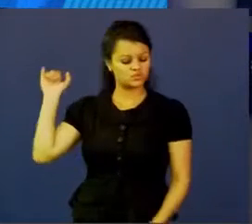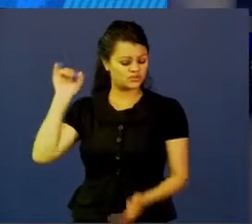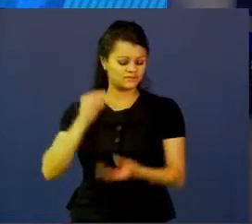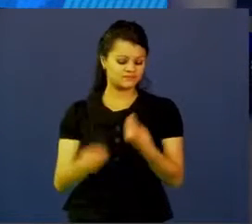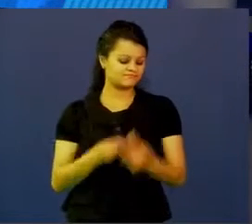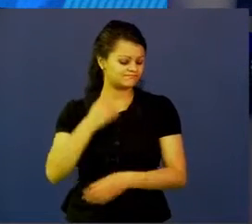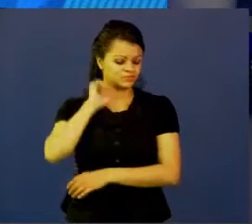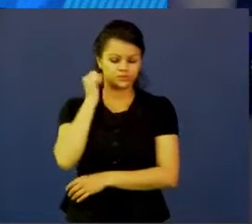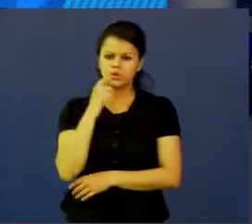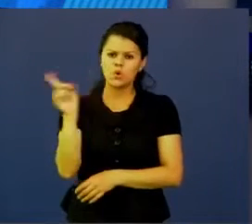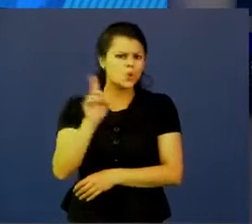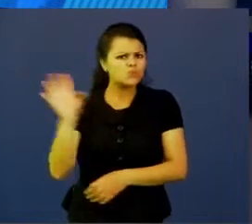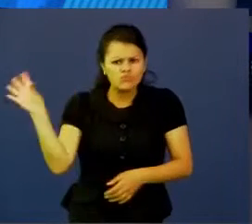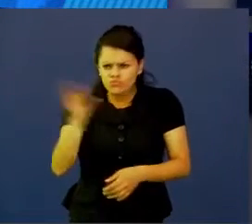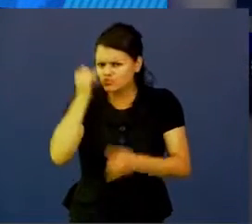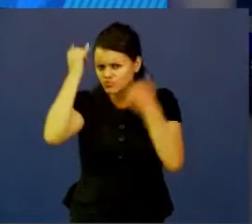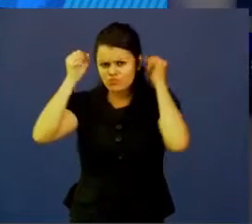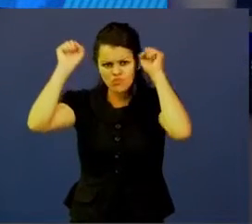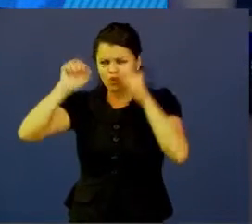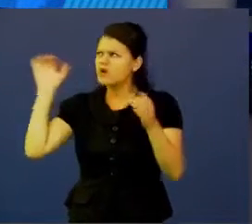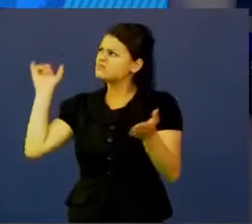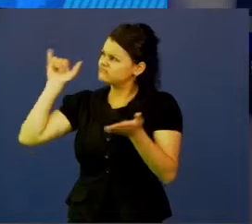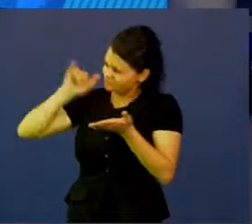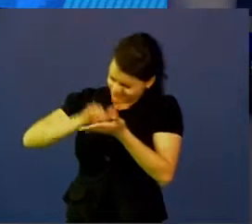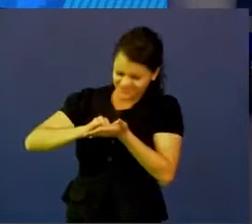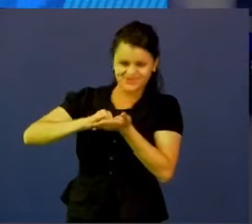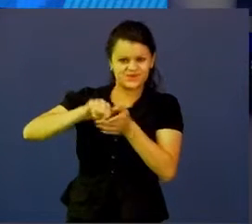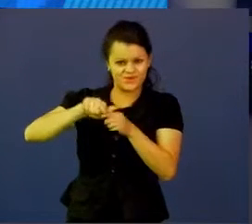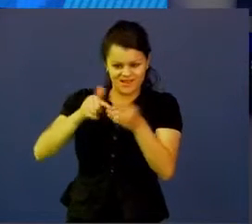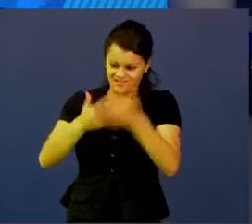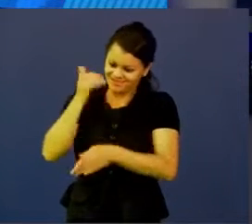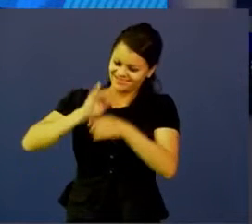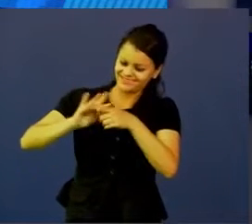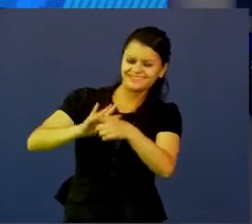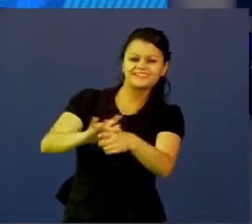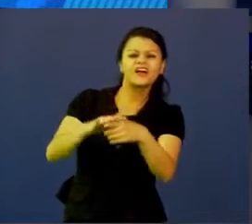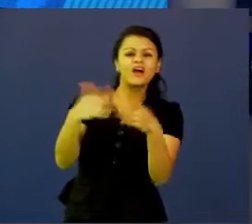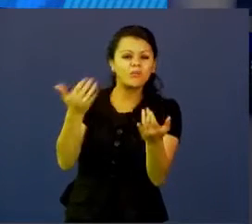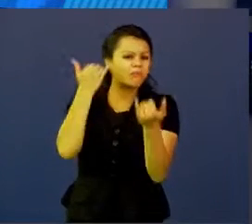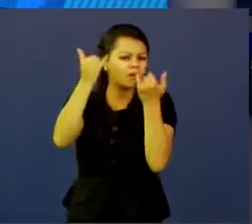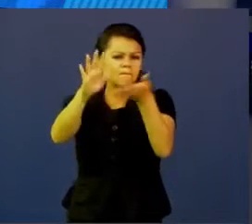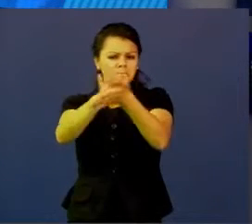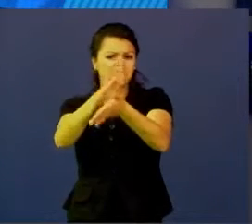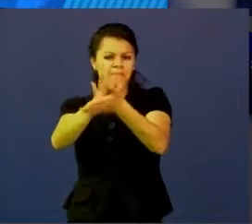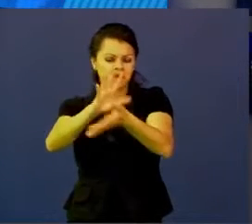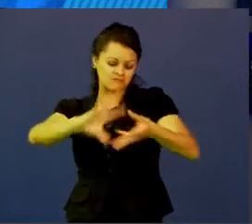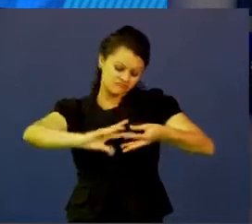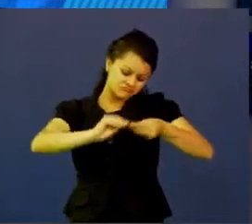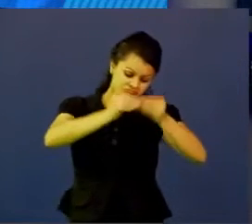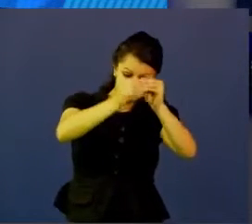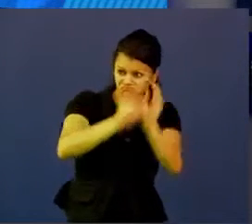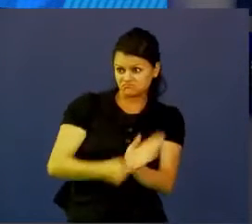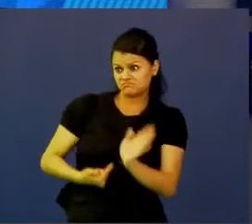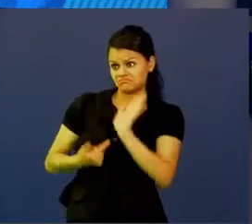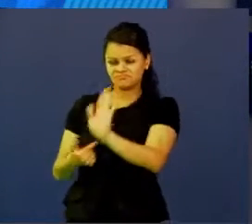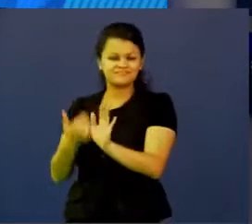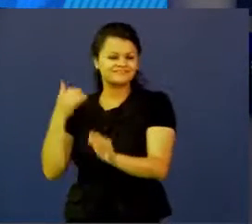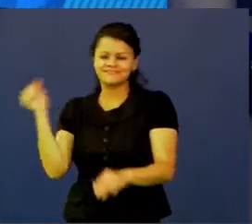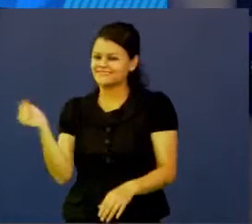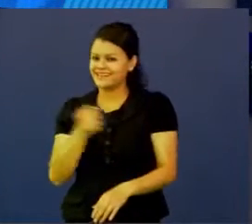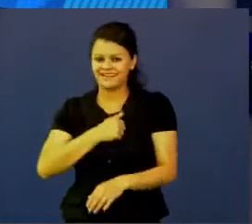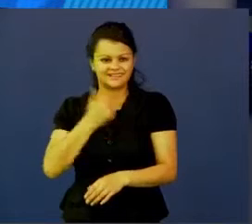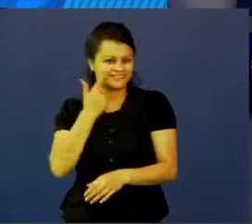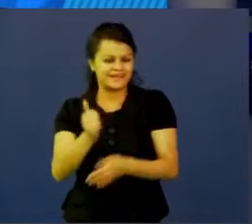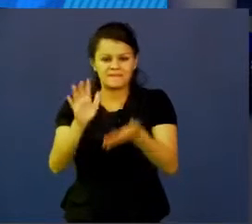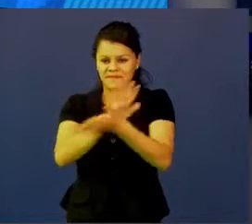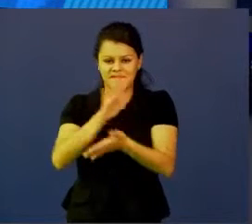aterrizar y se arrancan aterrizando con prototipos, pueden ser prototipos en papel, nos encantan los prototipos en papel, todos hemos